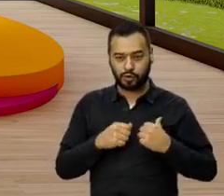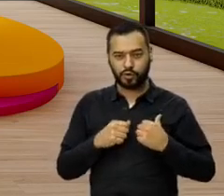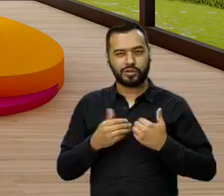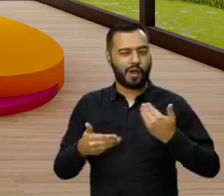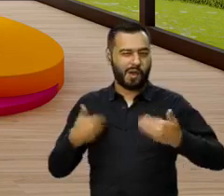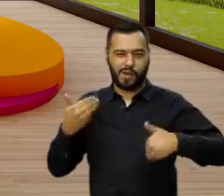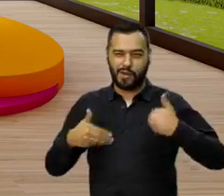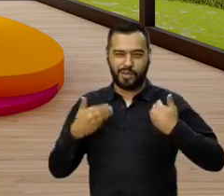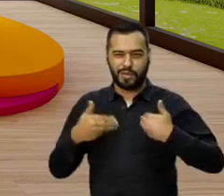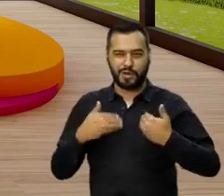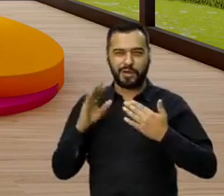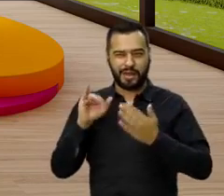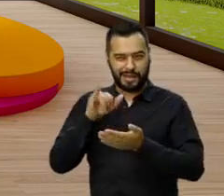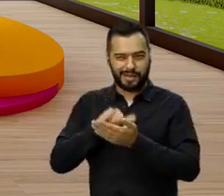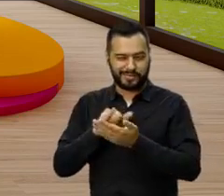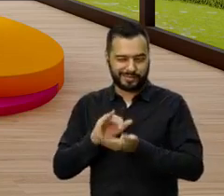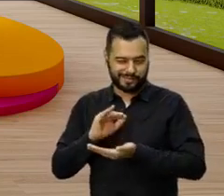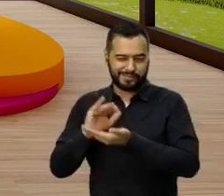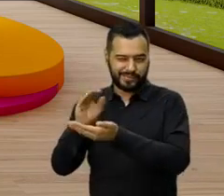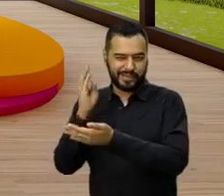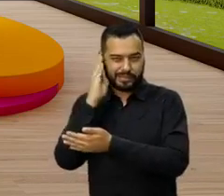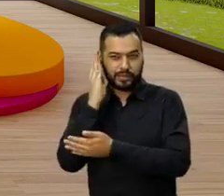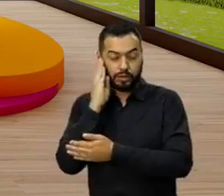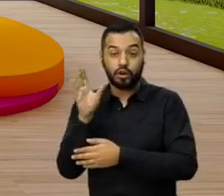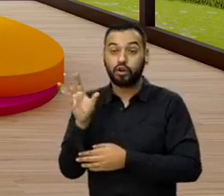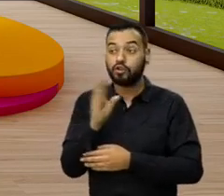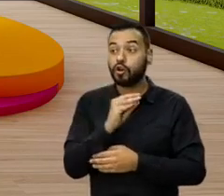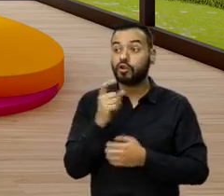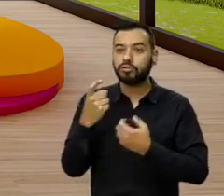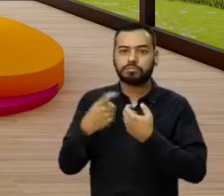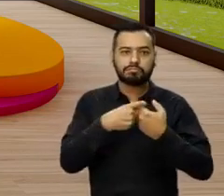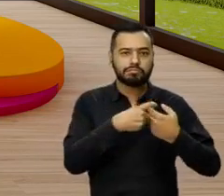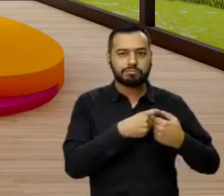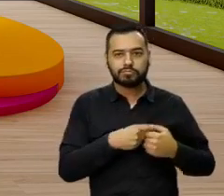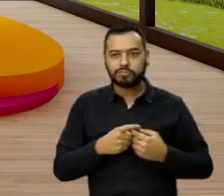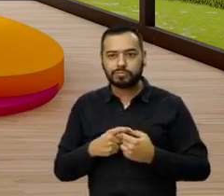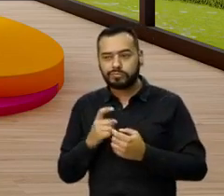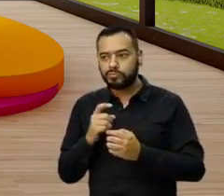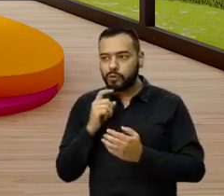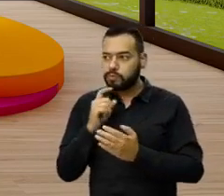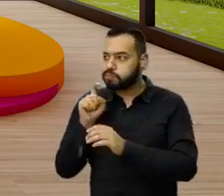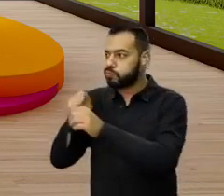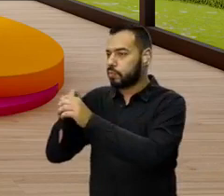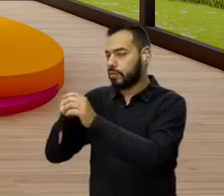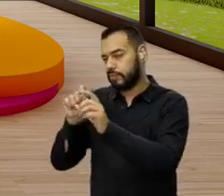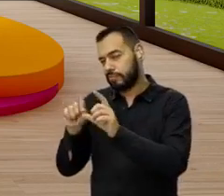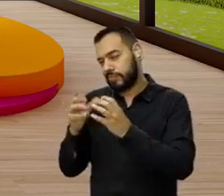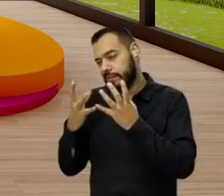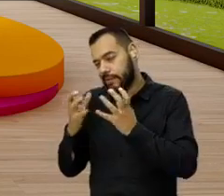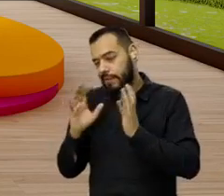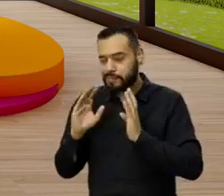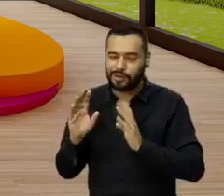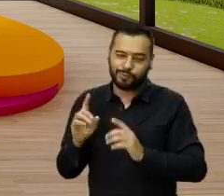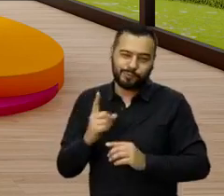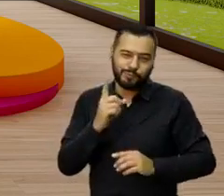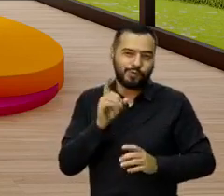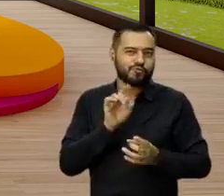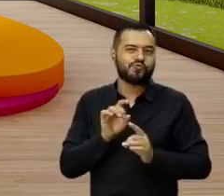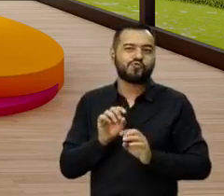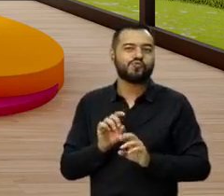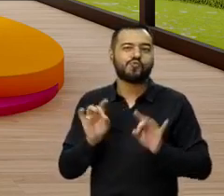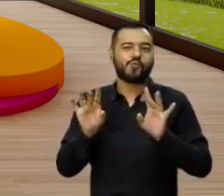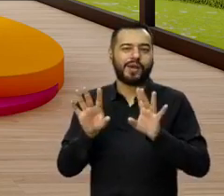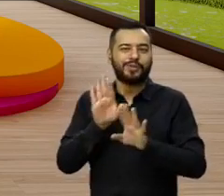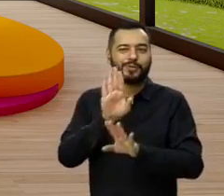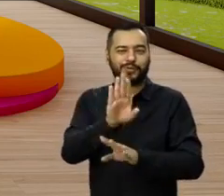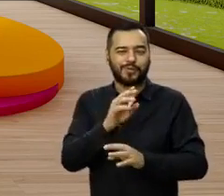disfrutes muchísimo este beneficio. Obviamente, todos los que están conectados, todos los que se registraron pues son merecedores, pero bueno, la suerte fue